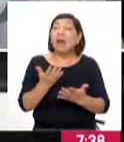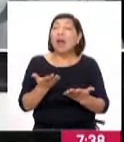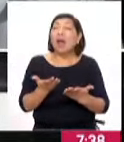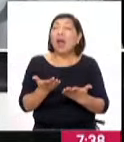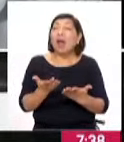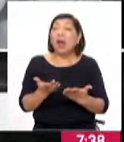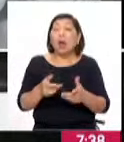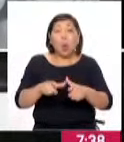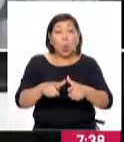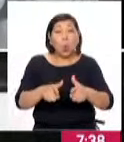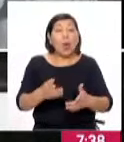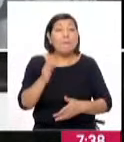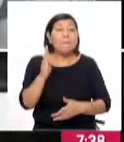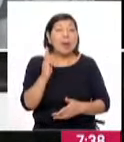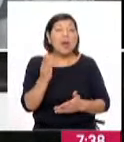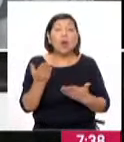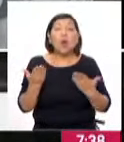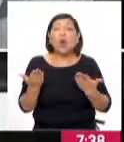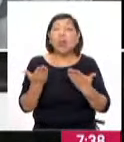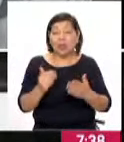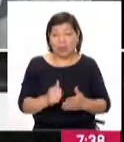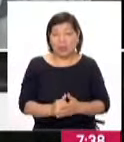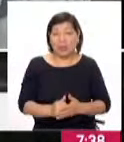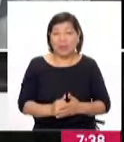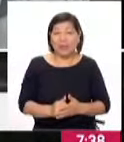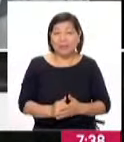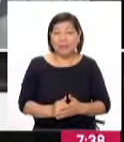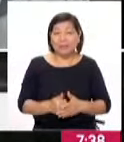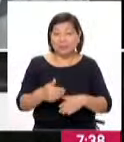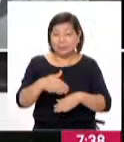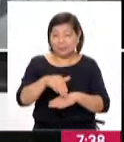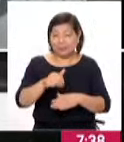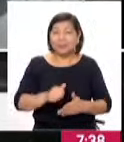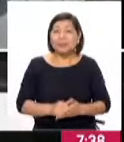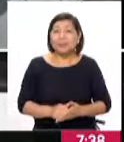las sedes de las agencias que van a atender el día de hoy en Juliaca.